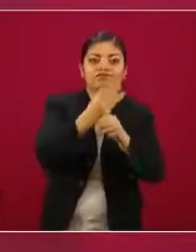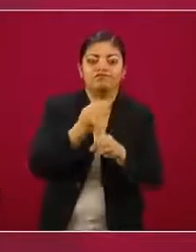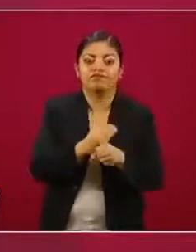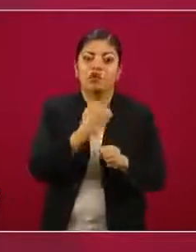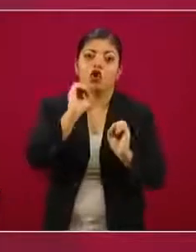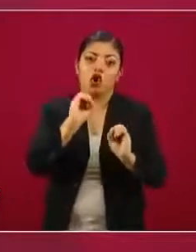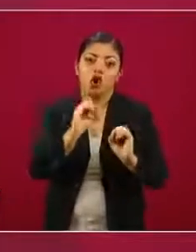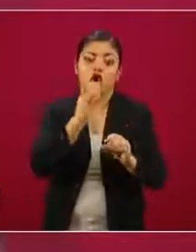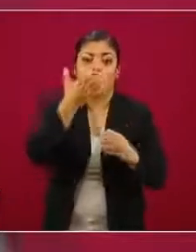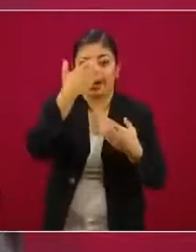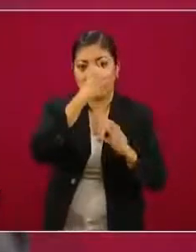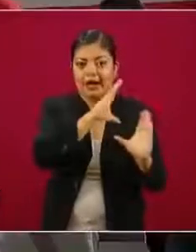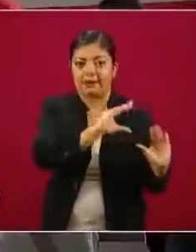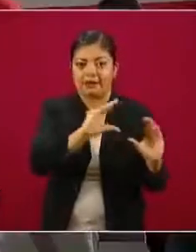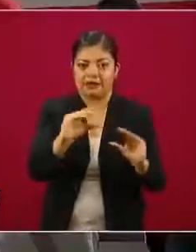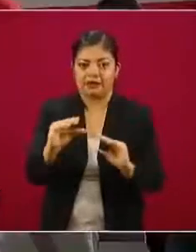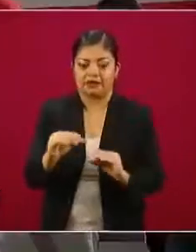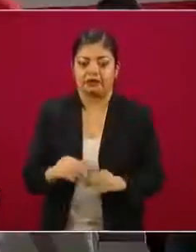capacitaciones.